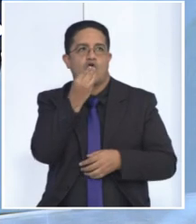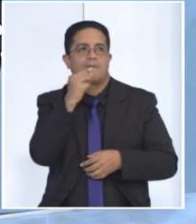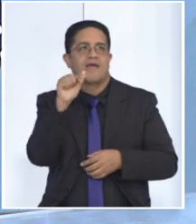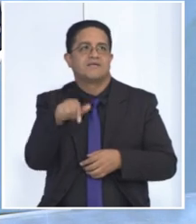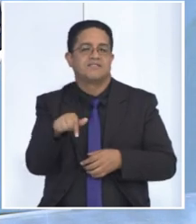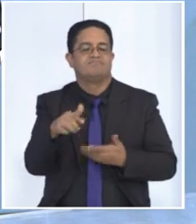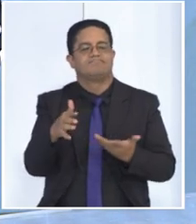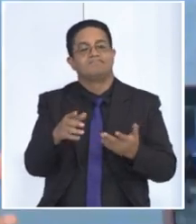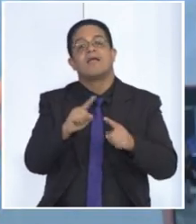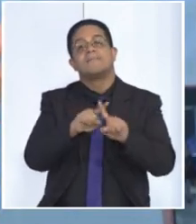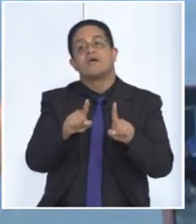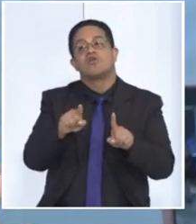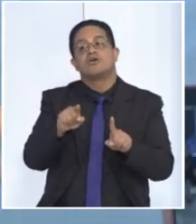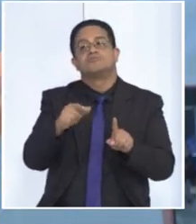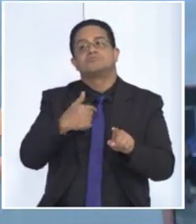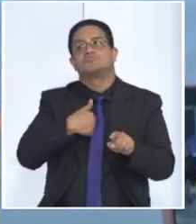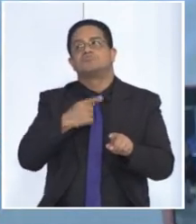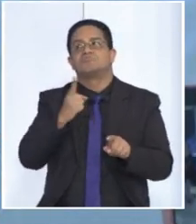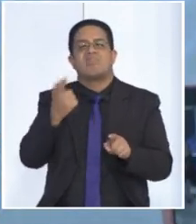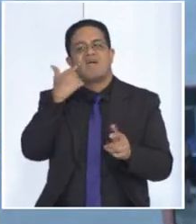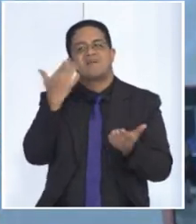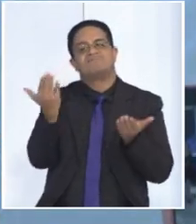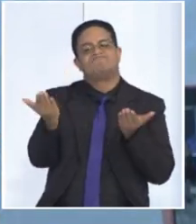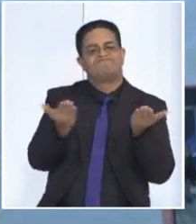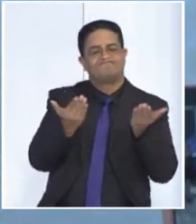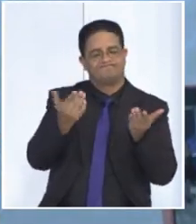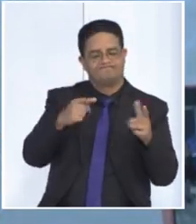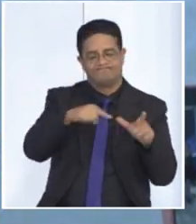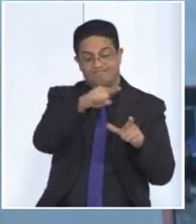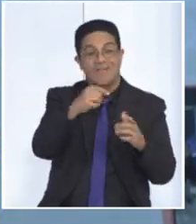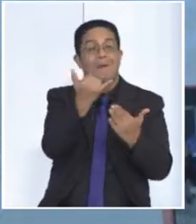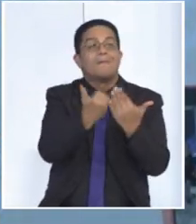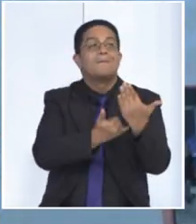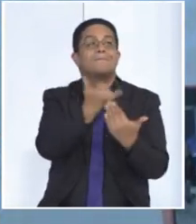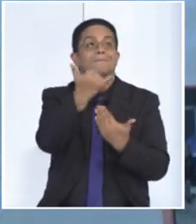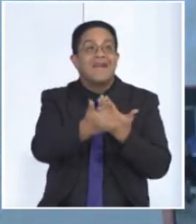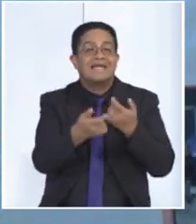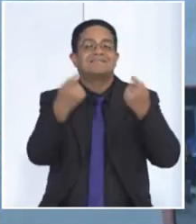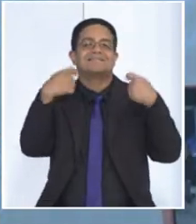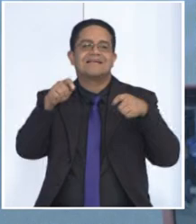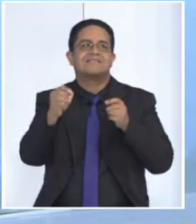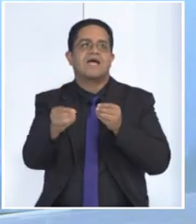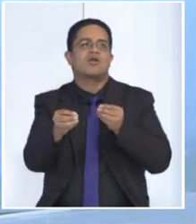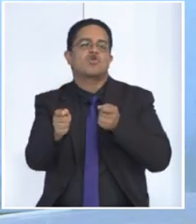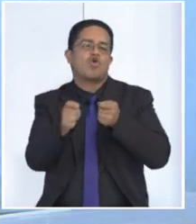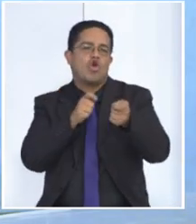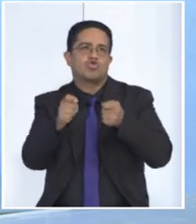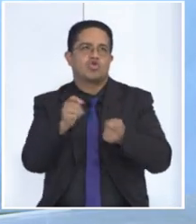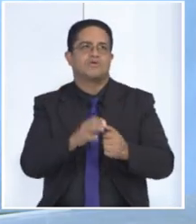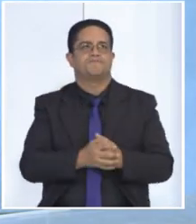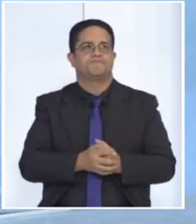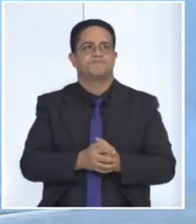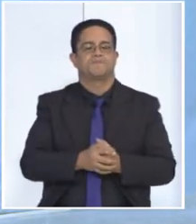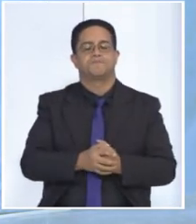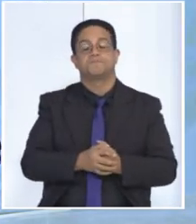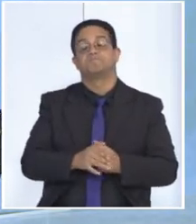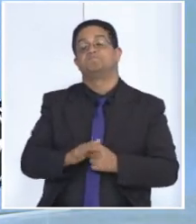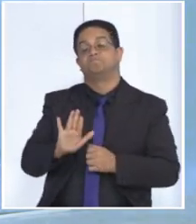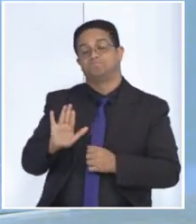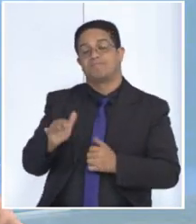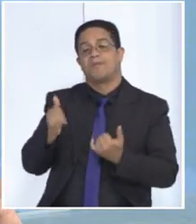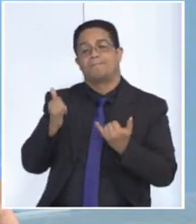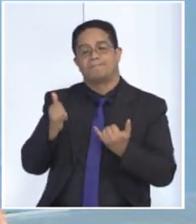compensarlo probablemente en un plan de alimentación donde intentes controlar ese ritmo glicémico. Bien, vamos a irnos también a